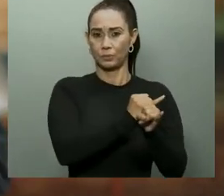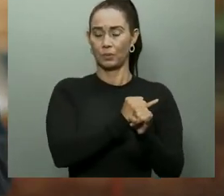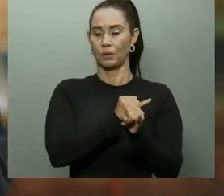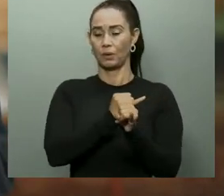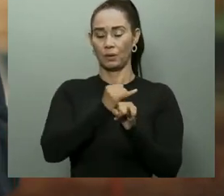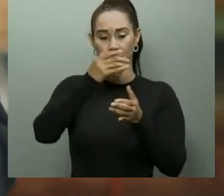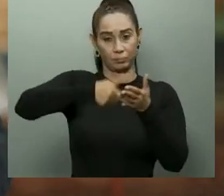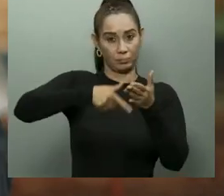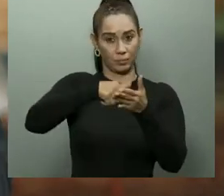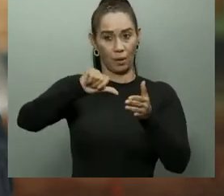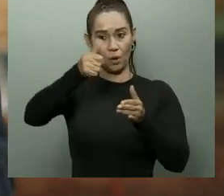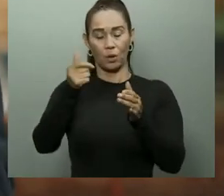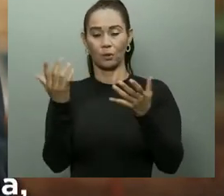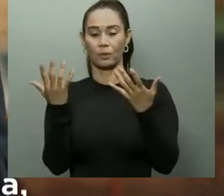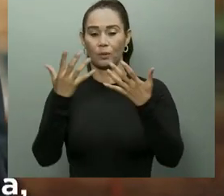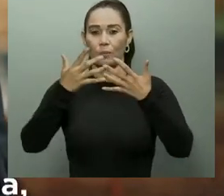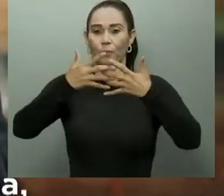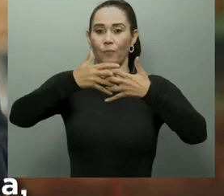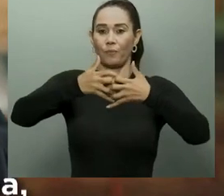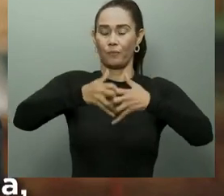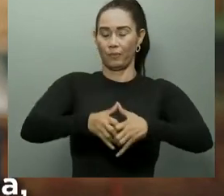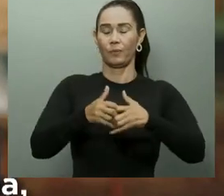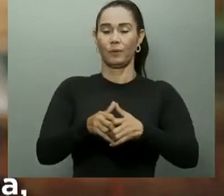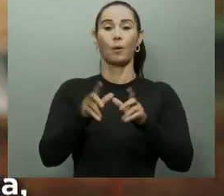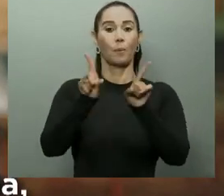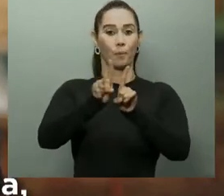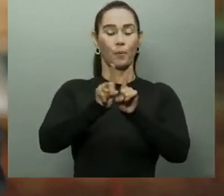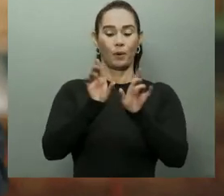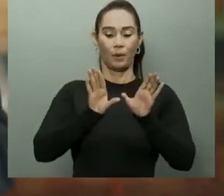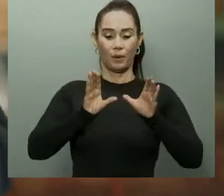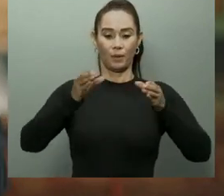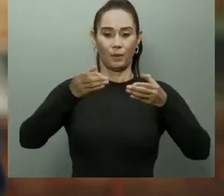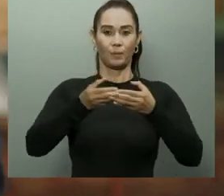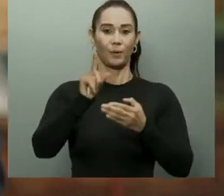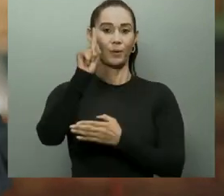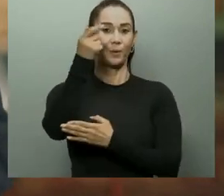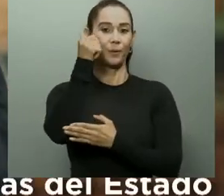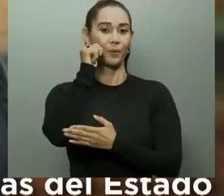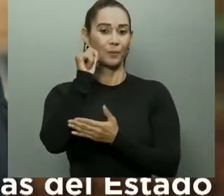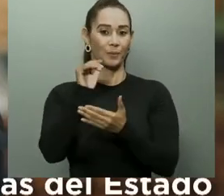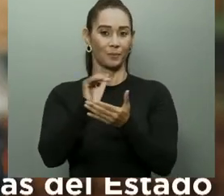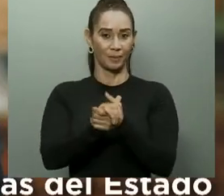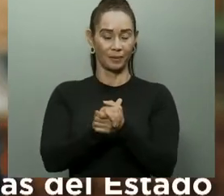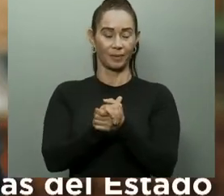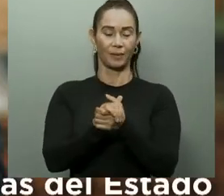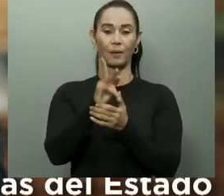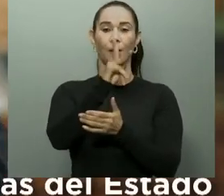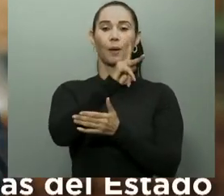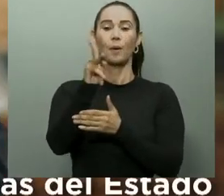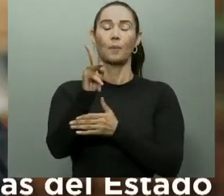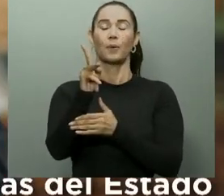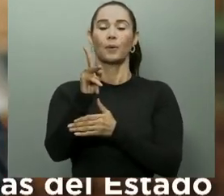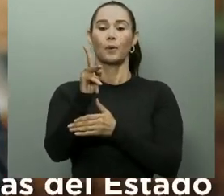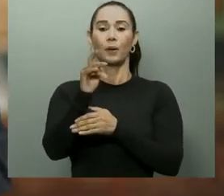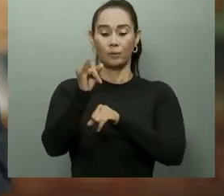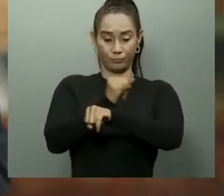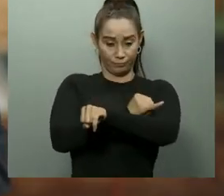otras. Ejemplo de esto es el despacho de la primera dama, Pro Comunidad, la Oficina de Ingenieros Supervisores de Obras del Estado,